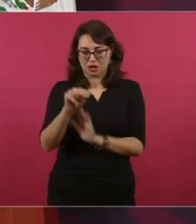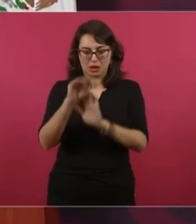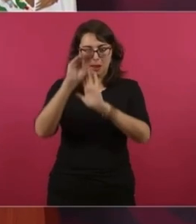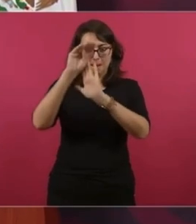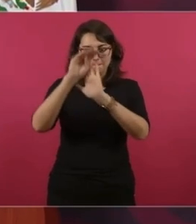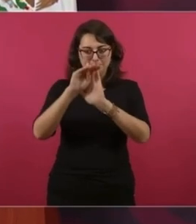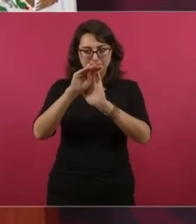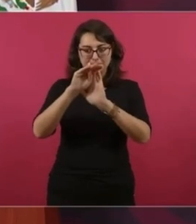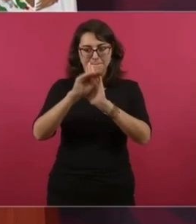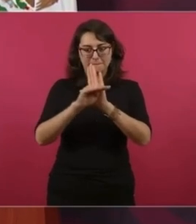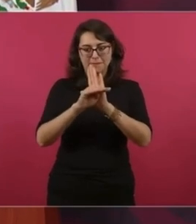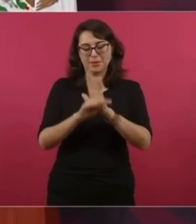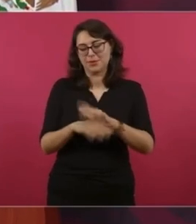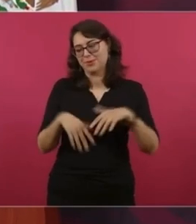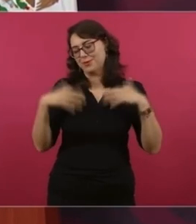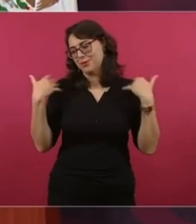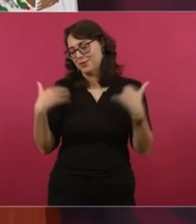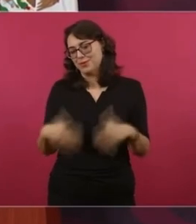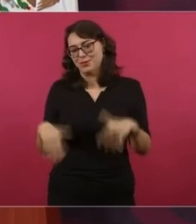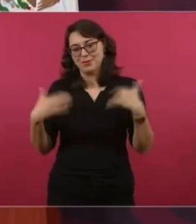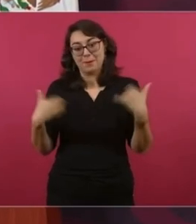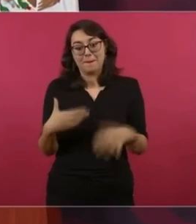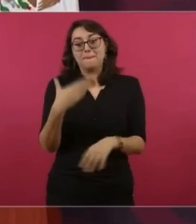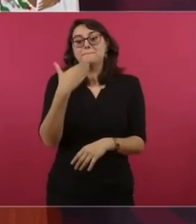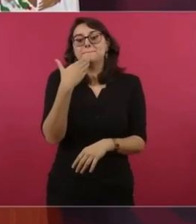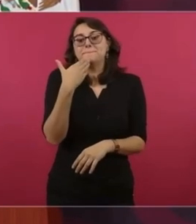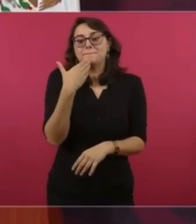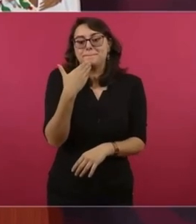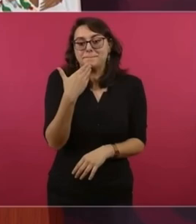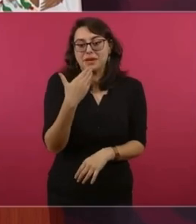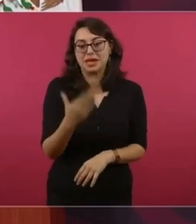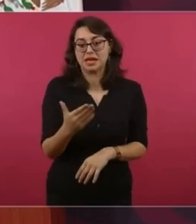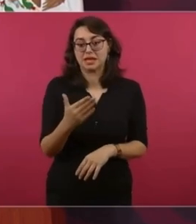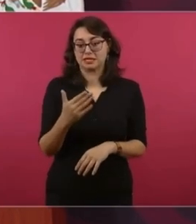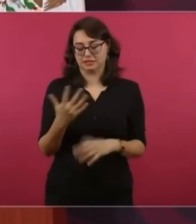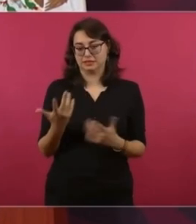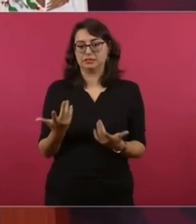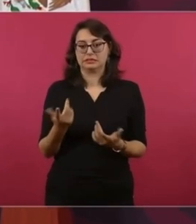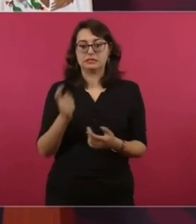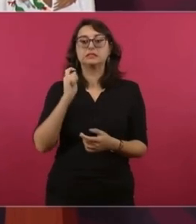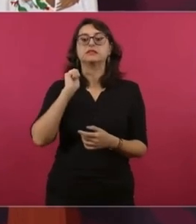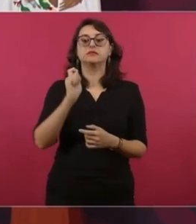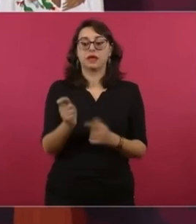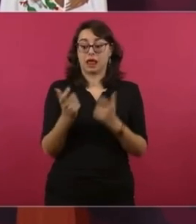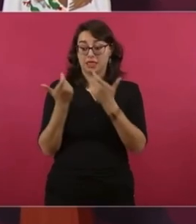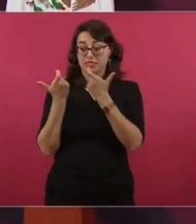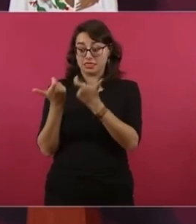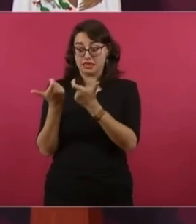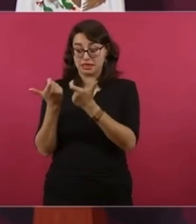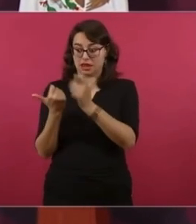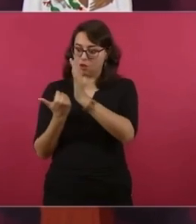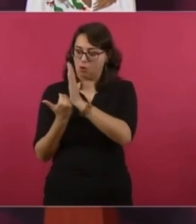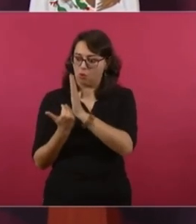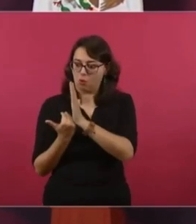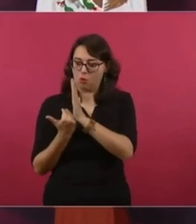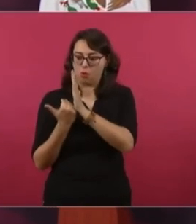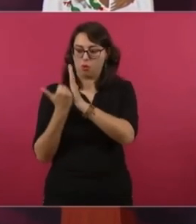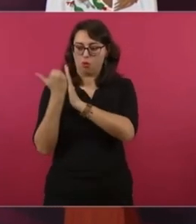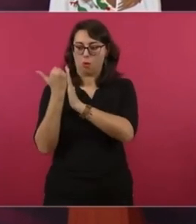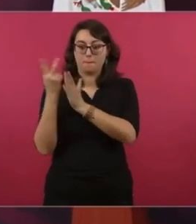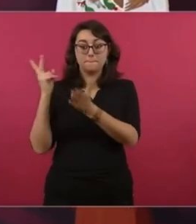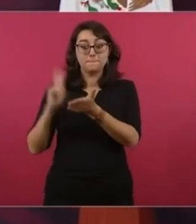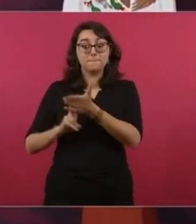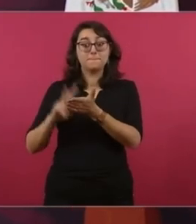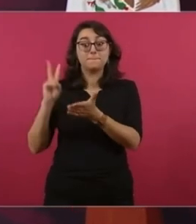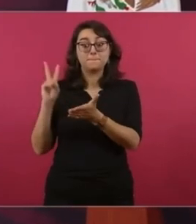fortalecer la economía popular, el poder de compra de la gente,